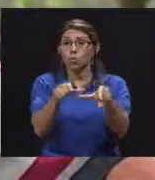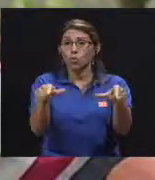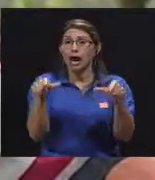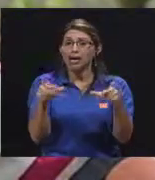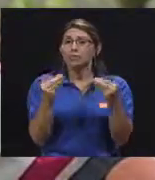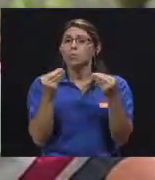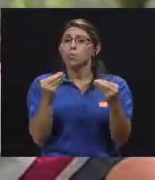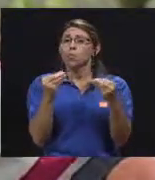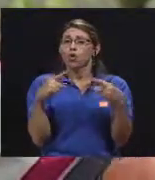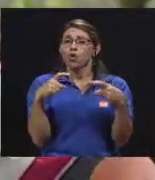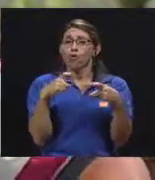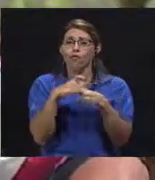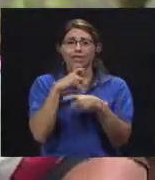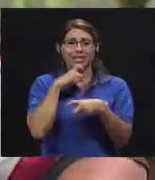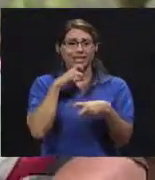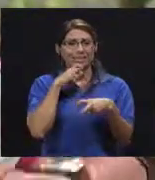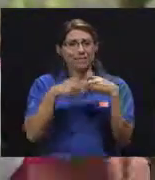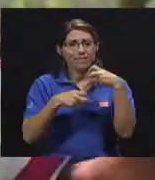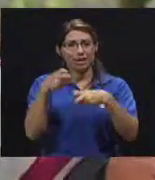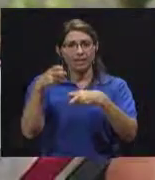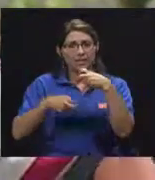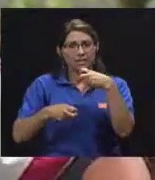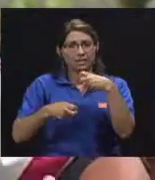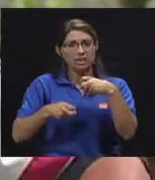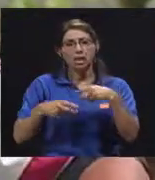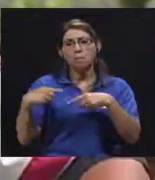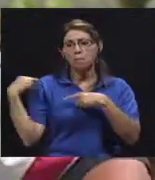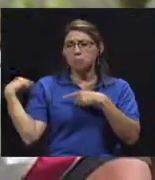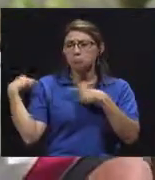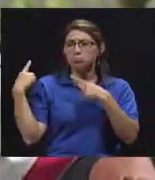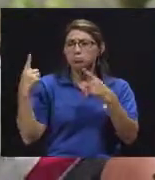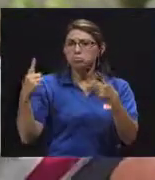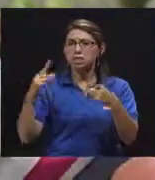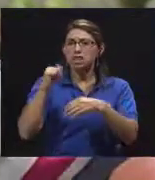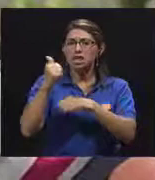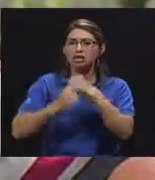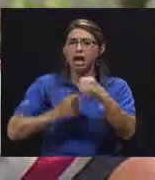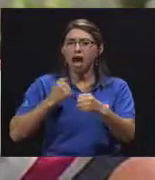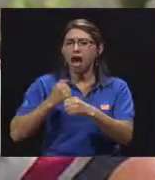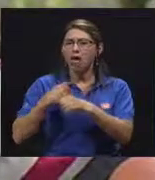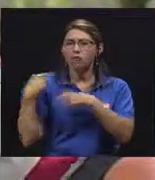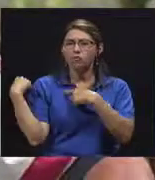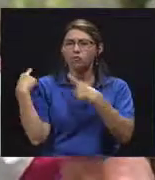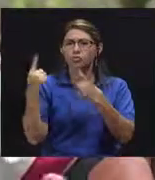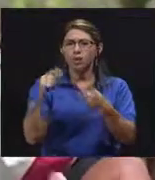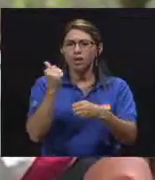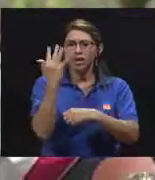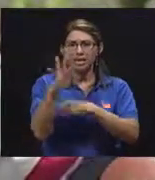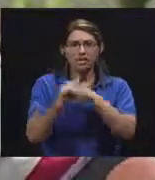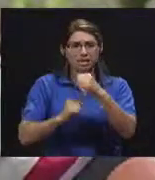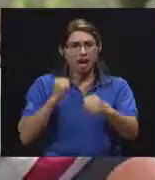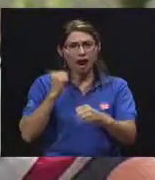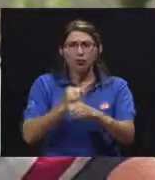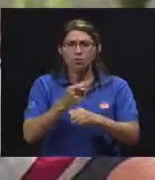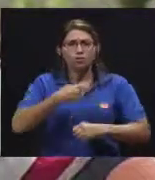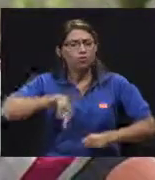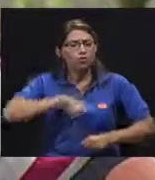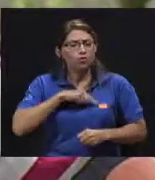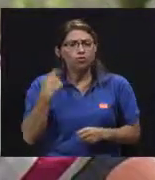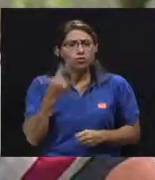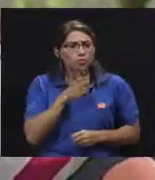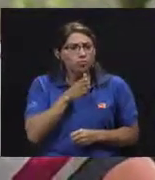años que hemos abarcado casi totalidad de emergencias que se han atendido,